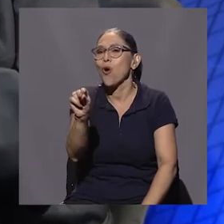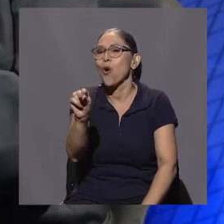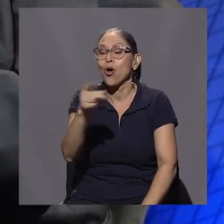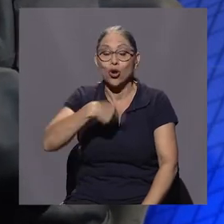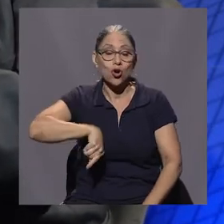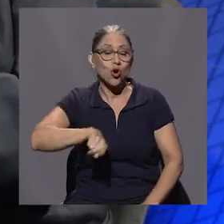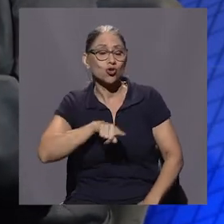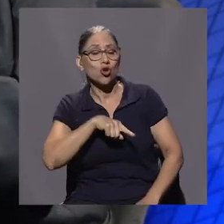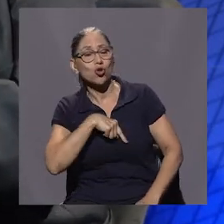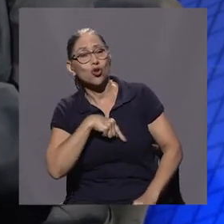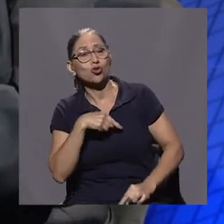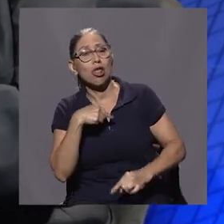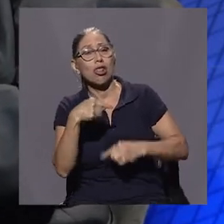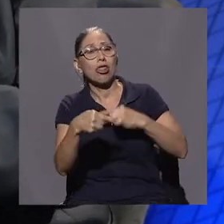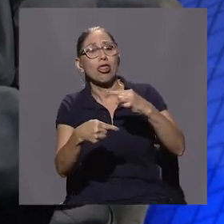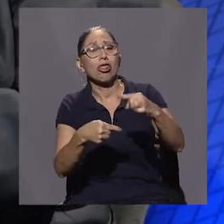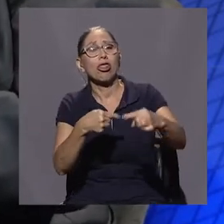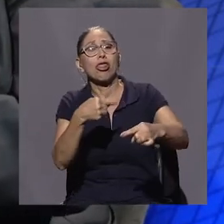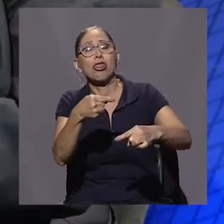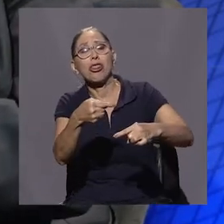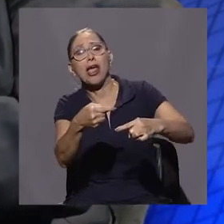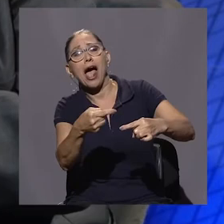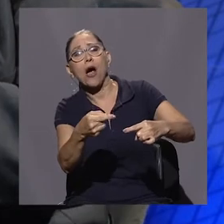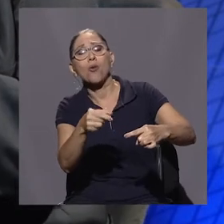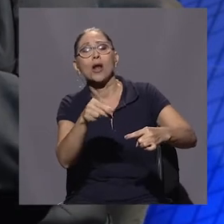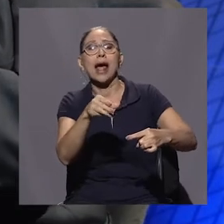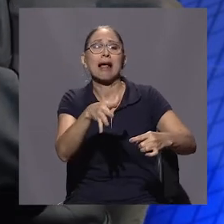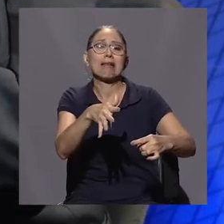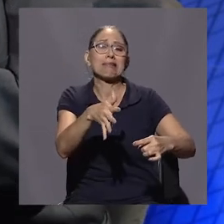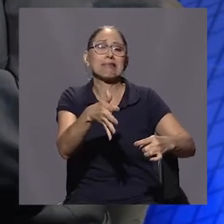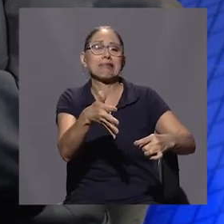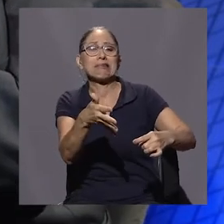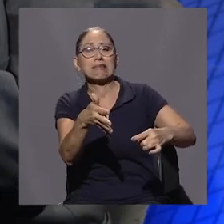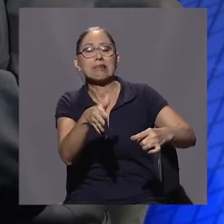O sea, es la democracia de los mediocres.